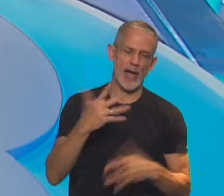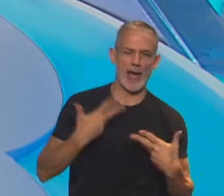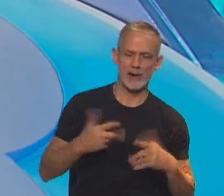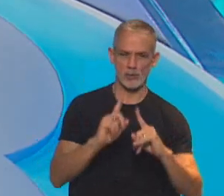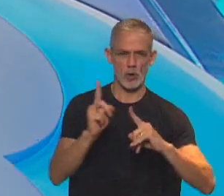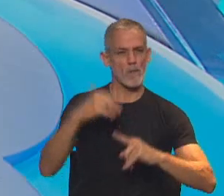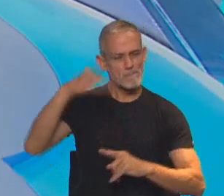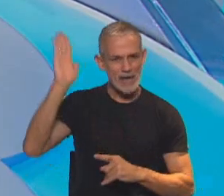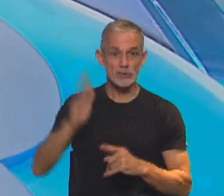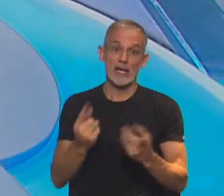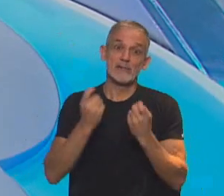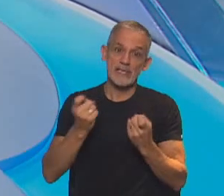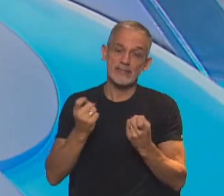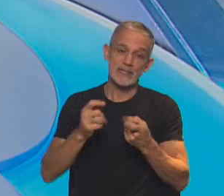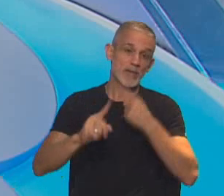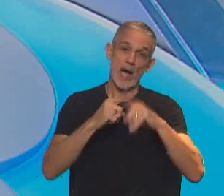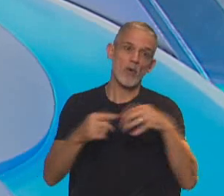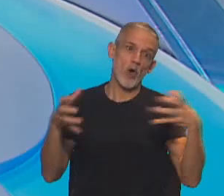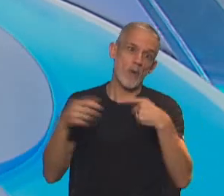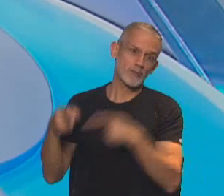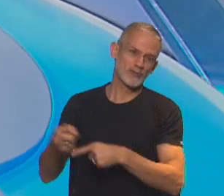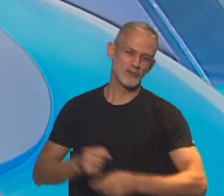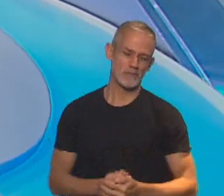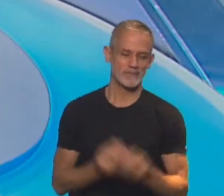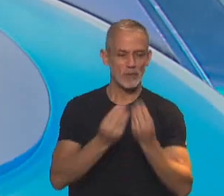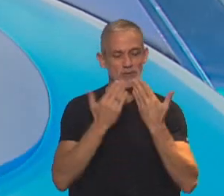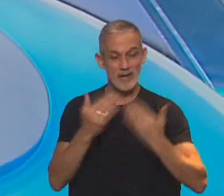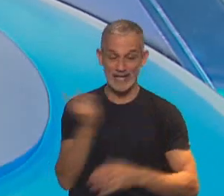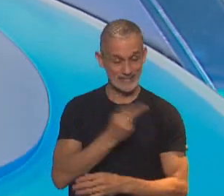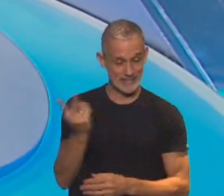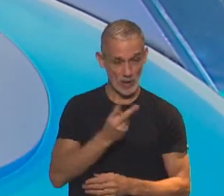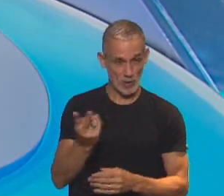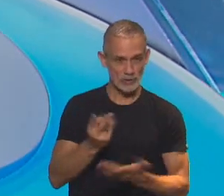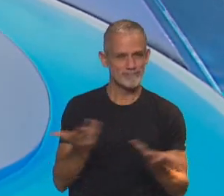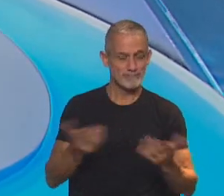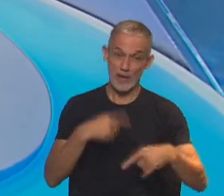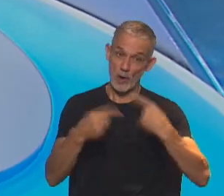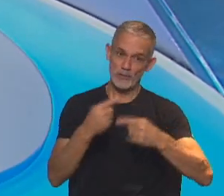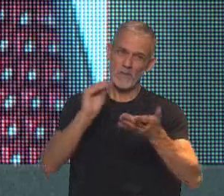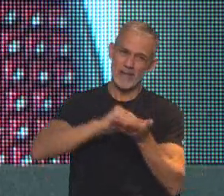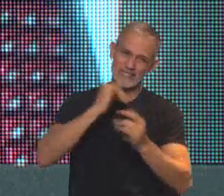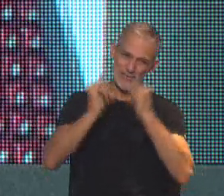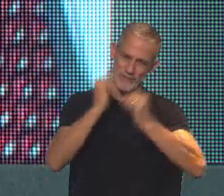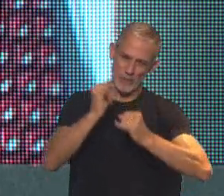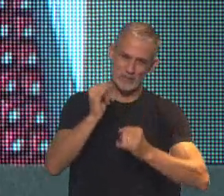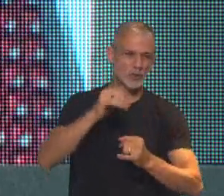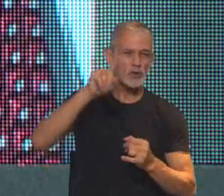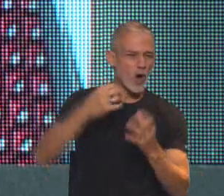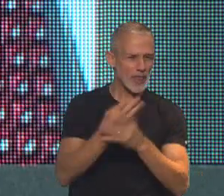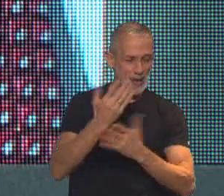mayoría especial es necesario que haya un acuerdo con la oposición. Muchísimas gracias, Vero. Muchas gracias, Néstor. Vamos a seguir con más información durante toda la mañana, de